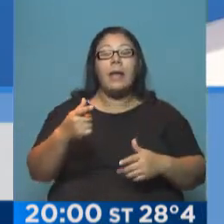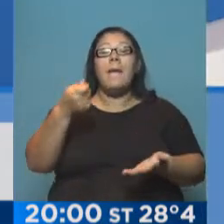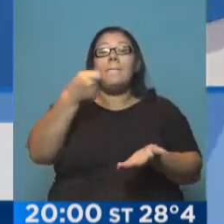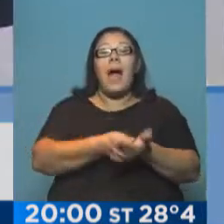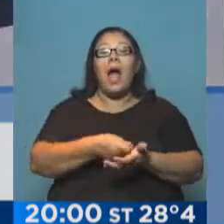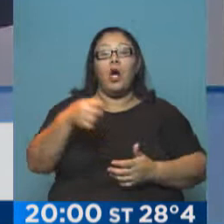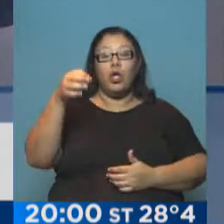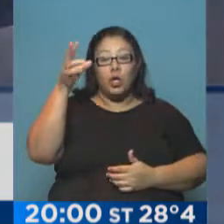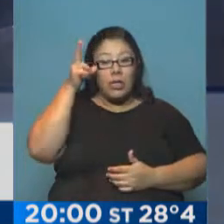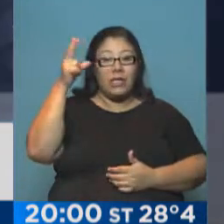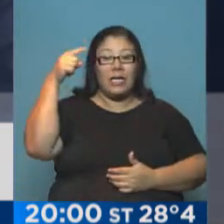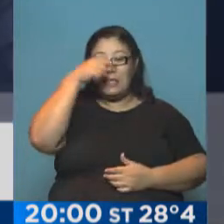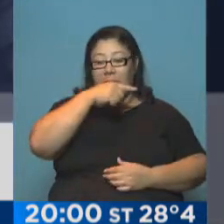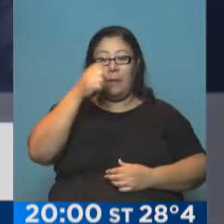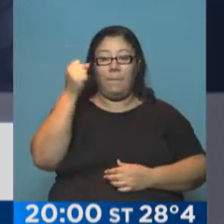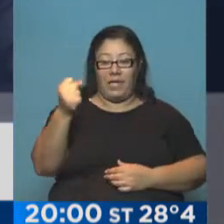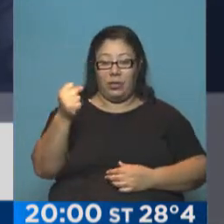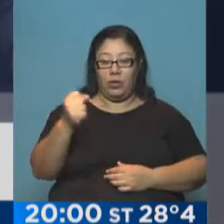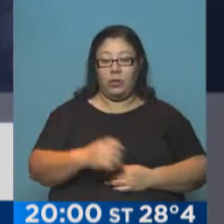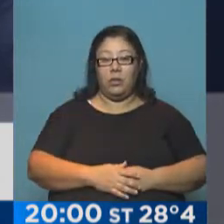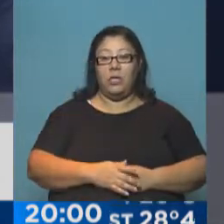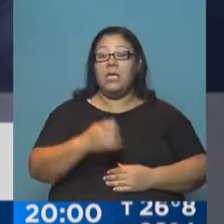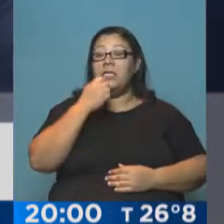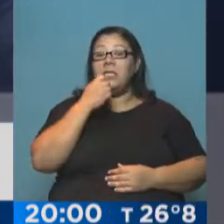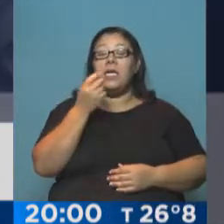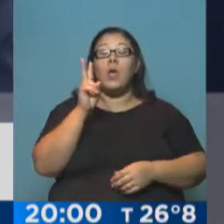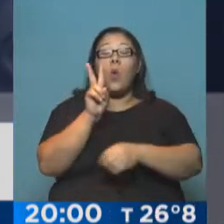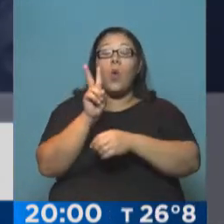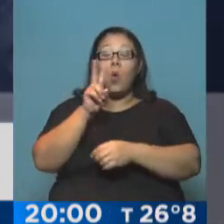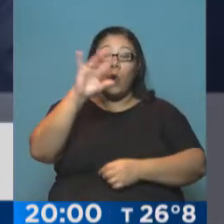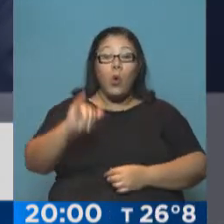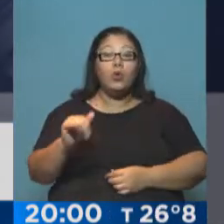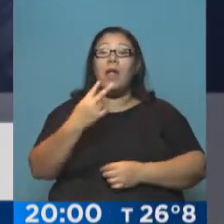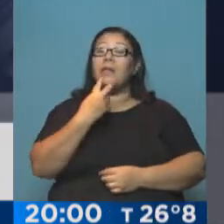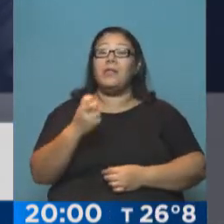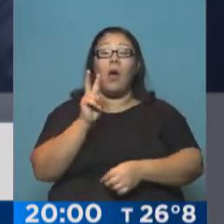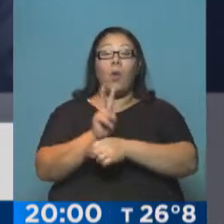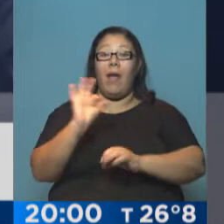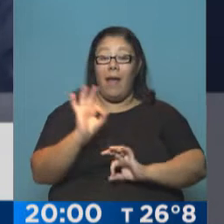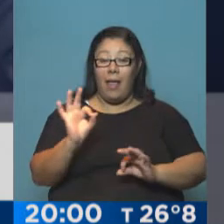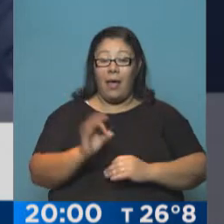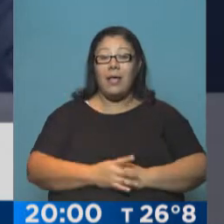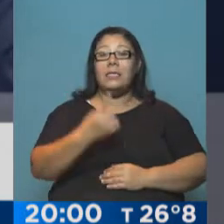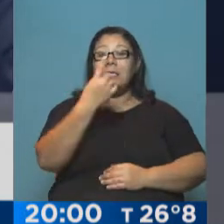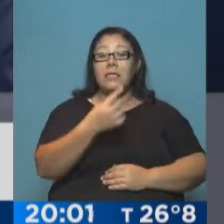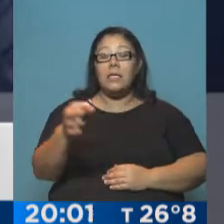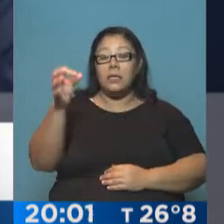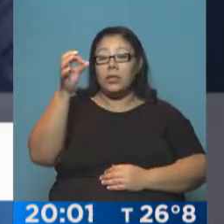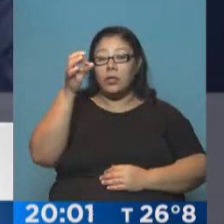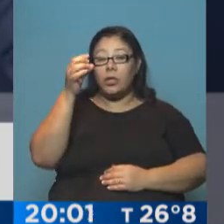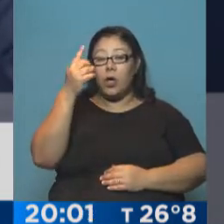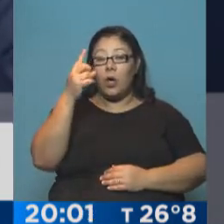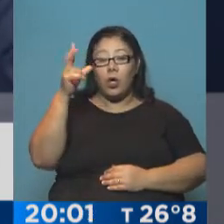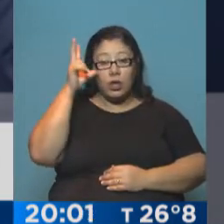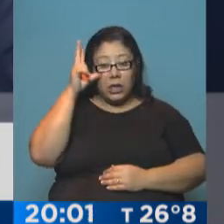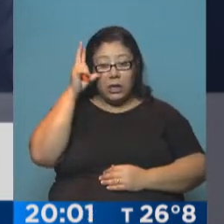no hace ninguna medida de ahorro va a pasar a pagar 150 pesos, que es, y no lo digo como una chicana,